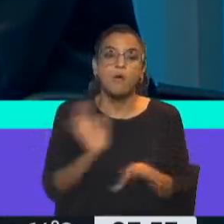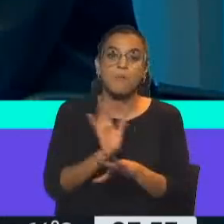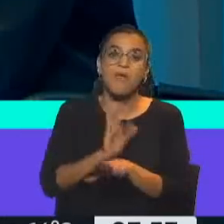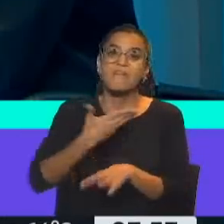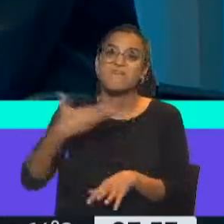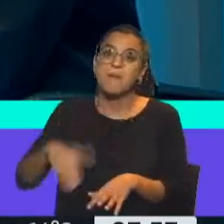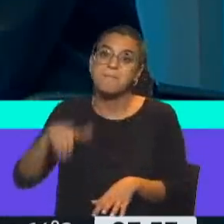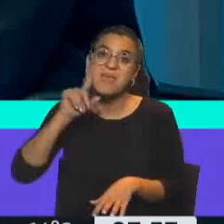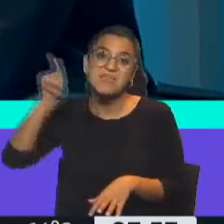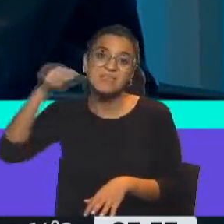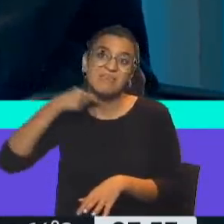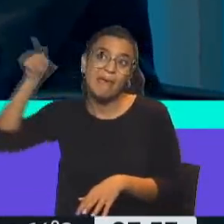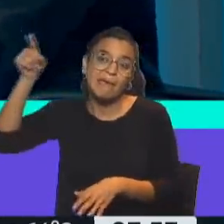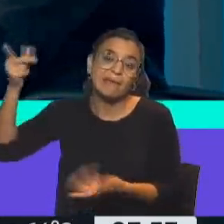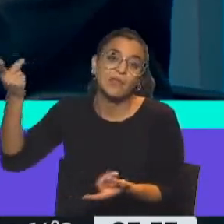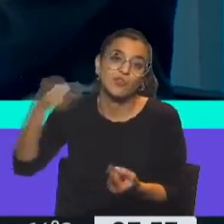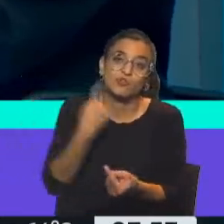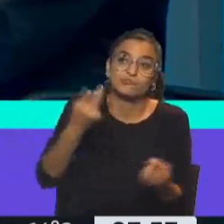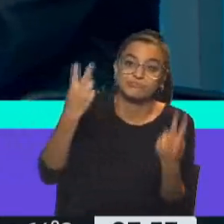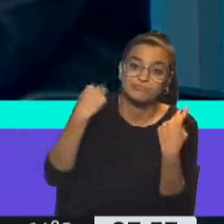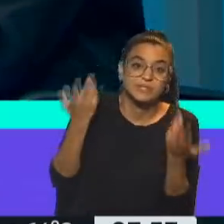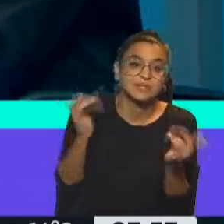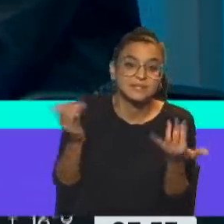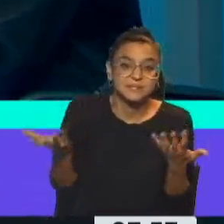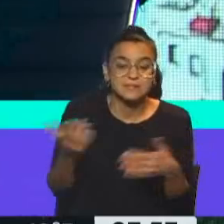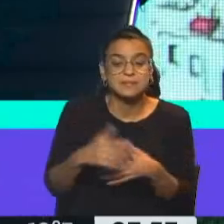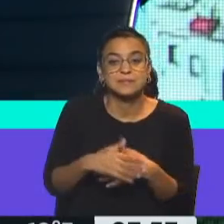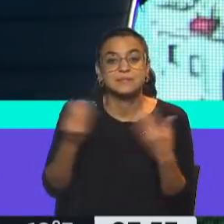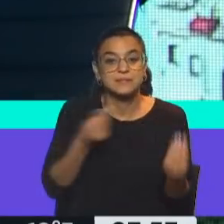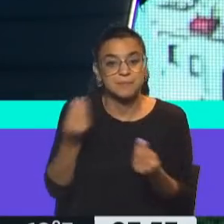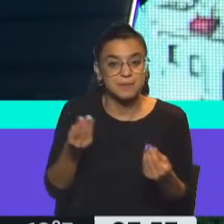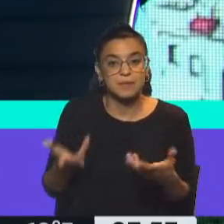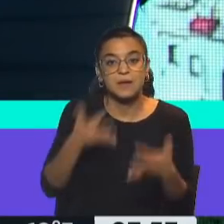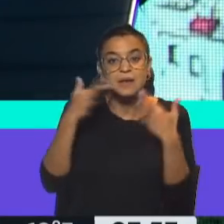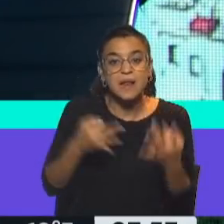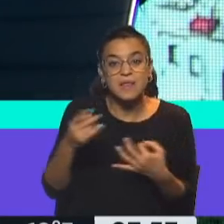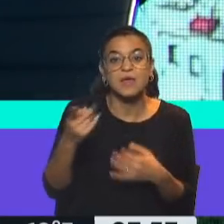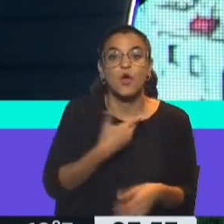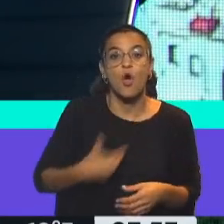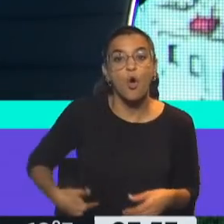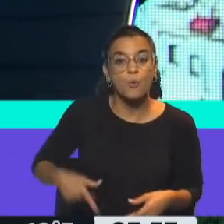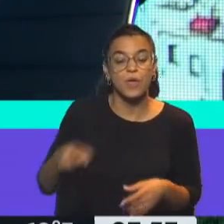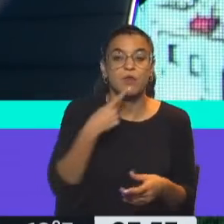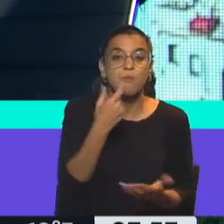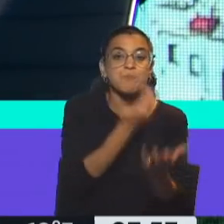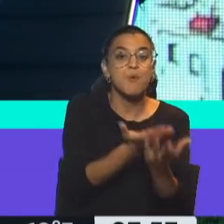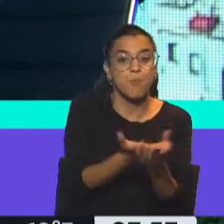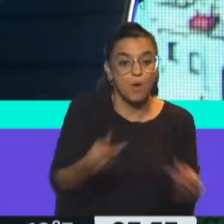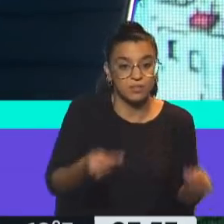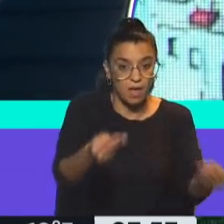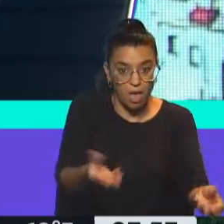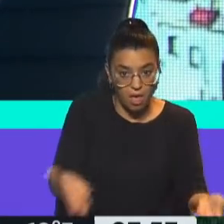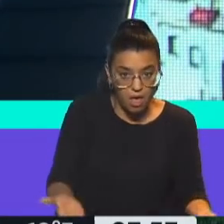lo que quiere el fondo, bueno, hay una necesidad de llegar a un arreglo por el fondo, ¿no? En que está ocurriendo es que el gobierno toma la iniciativa. Por un lado,